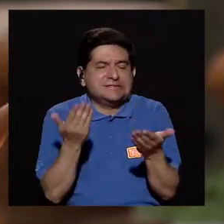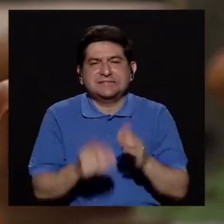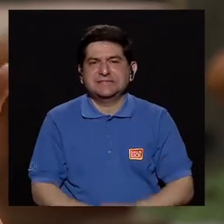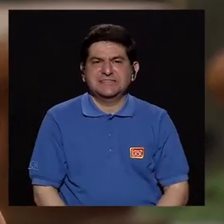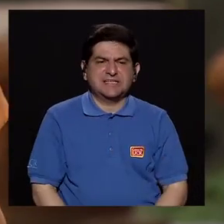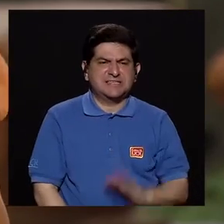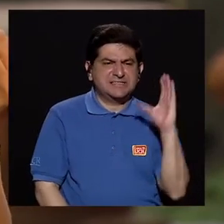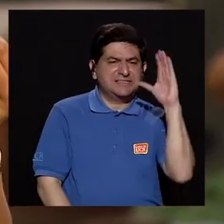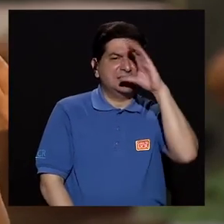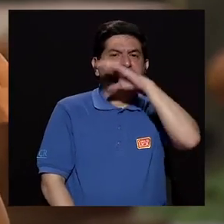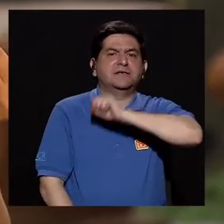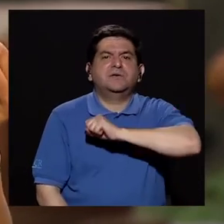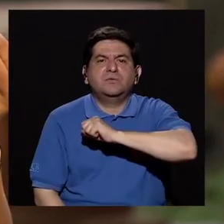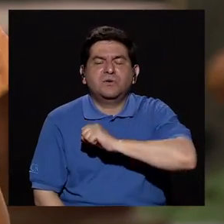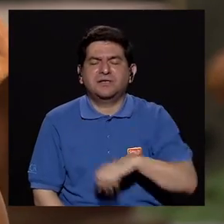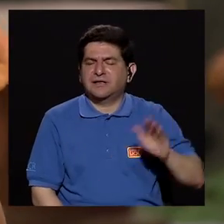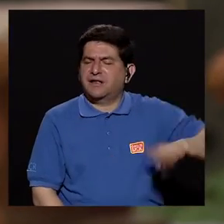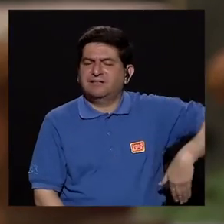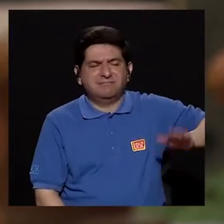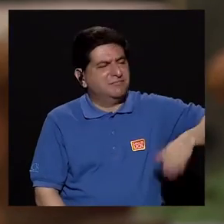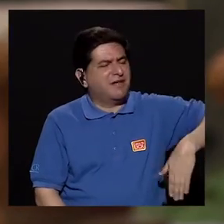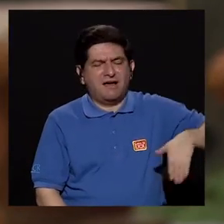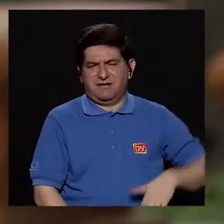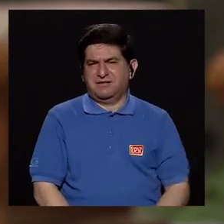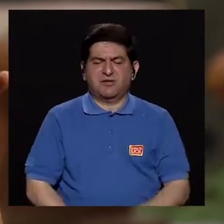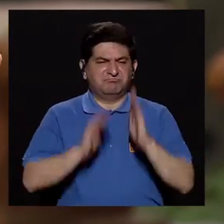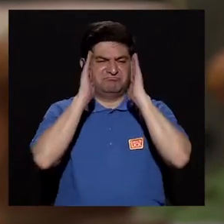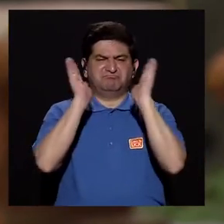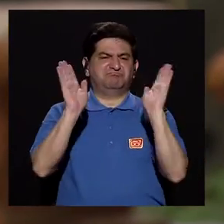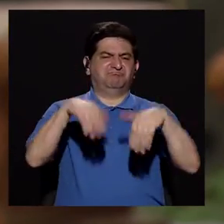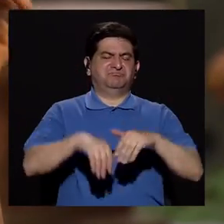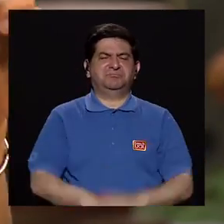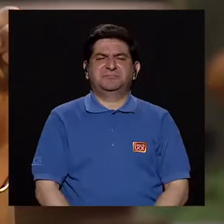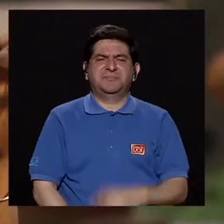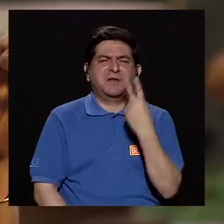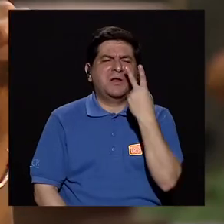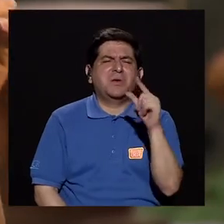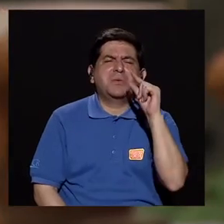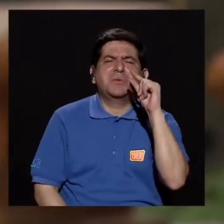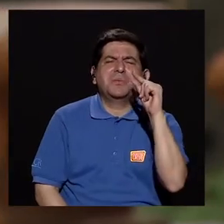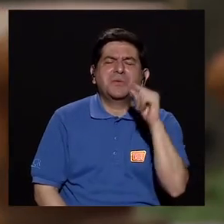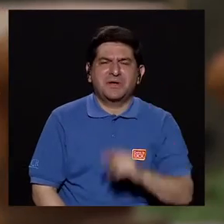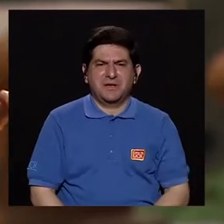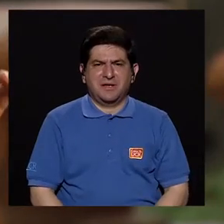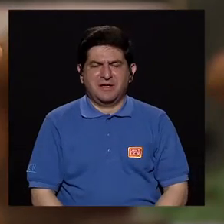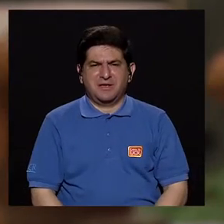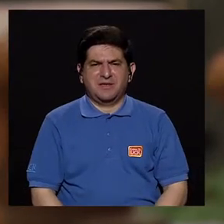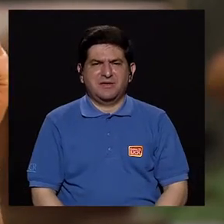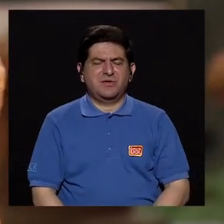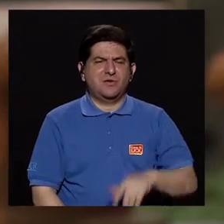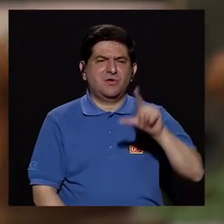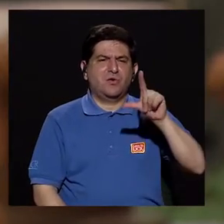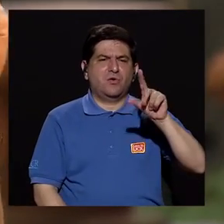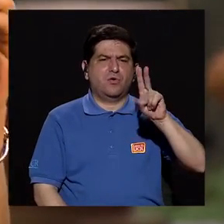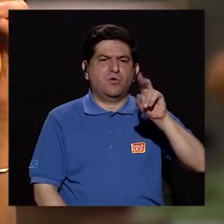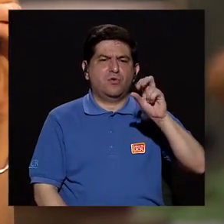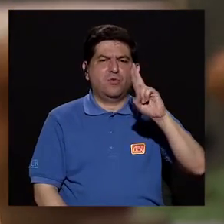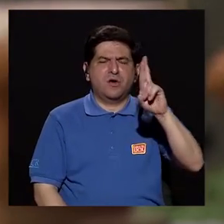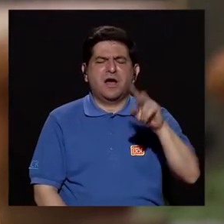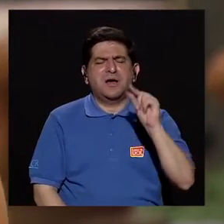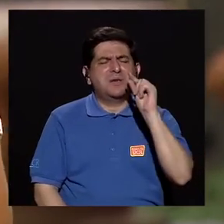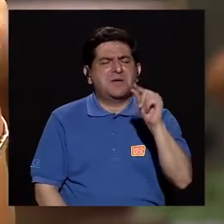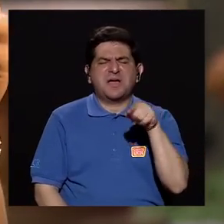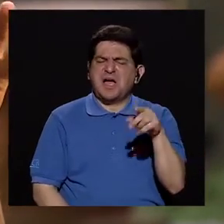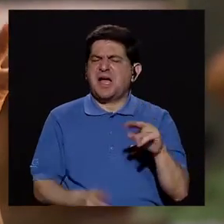las personas tienden a detectarlo tardíamente porque no le hacen caso. Lo ven muy pequeñito, un lunarcito chiquitito, no le hacen